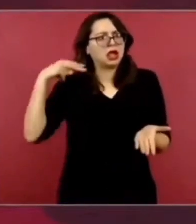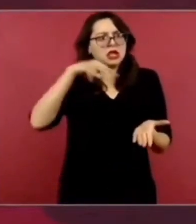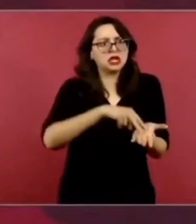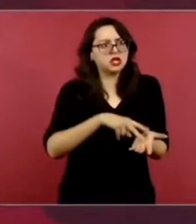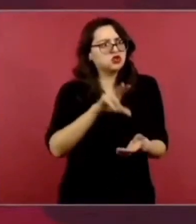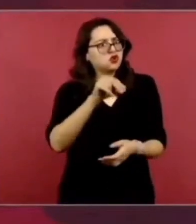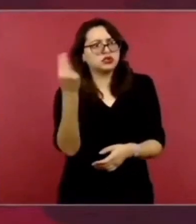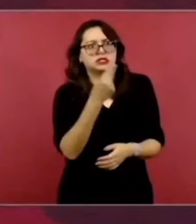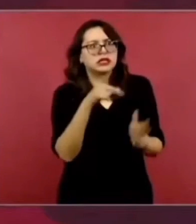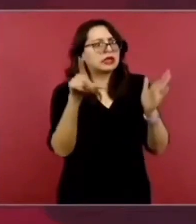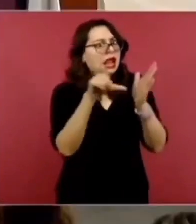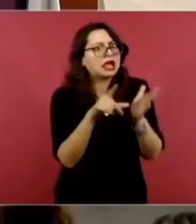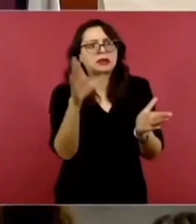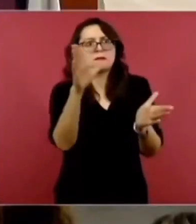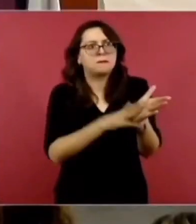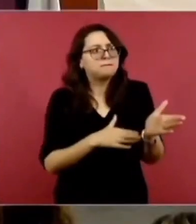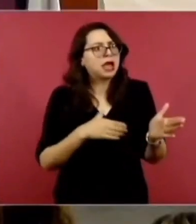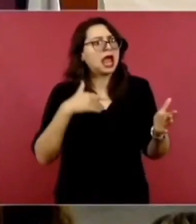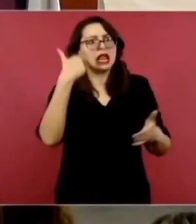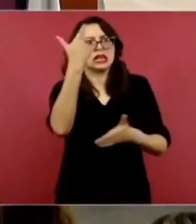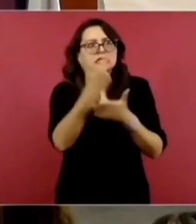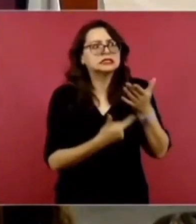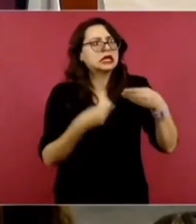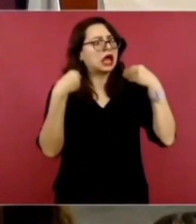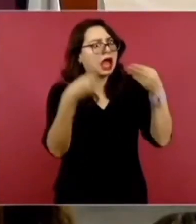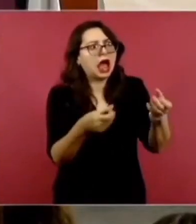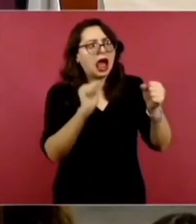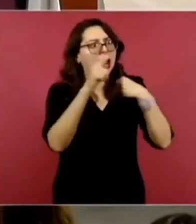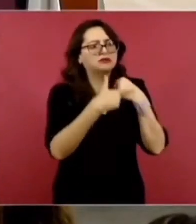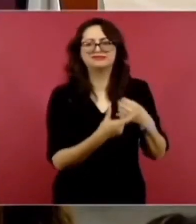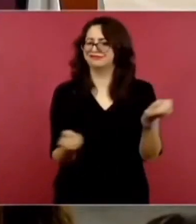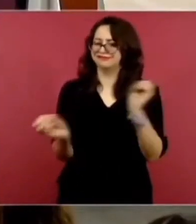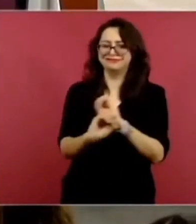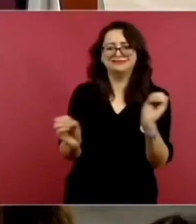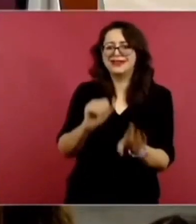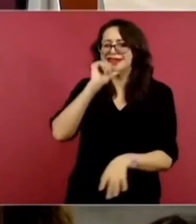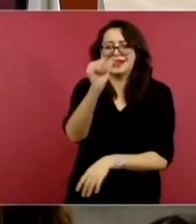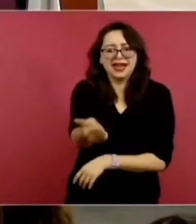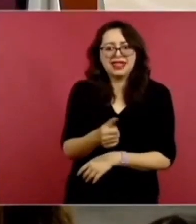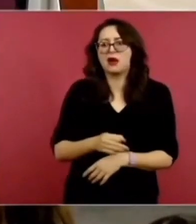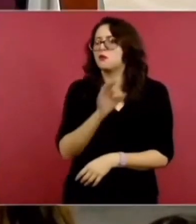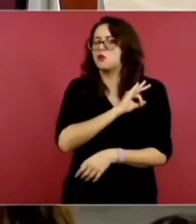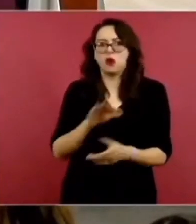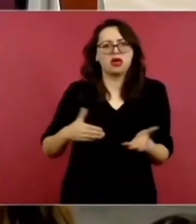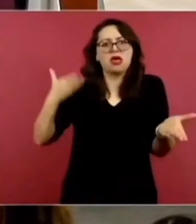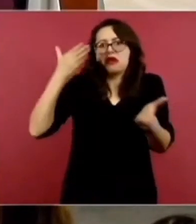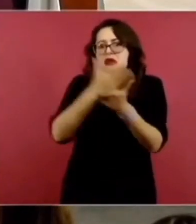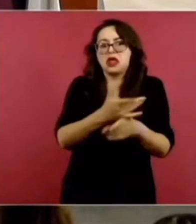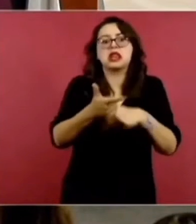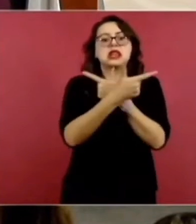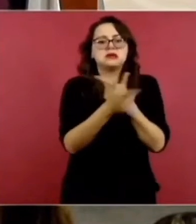Sin necesidad de ningún documento. Y luego va a haber una tarjeta. Van a